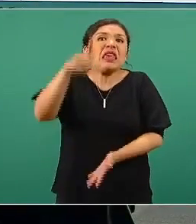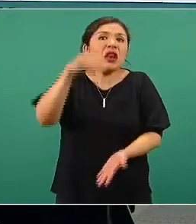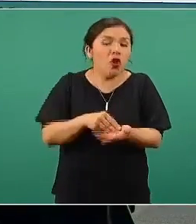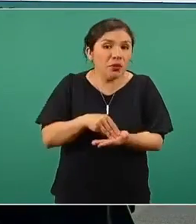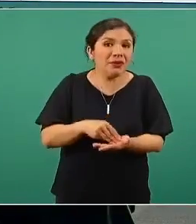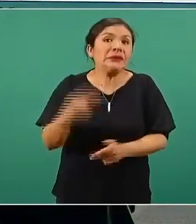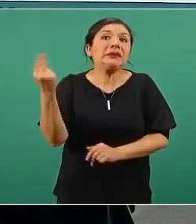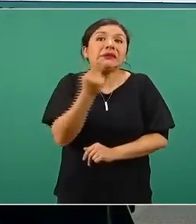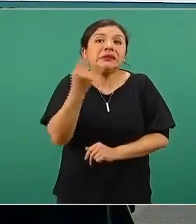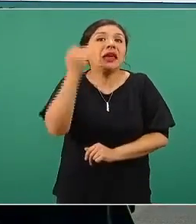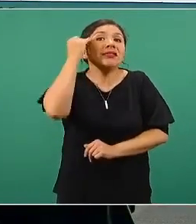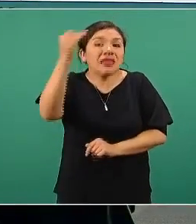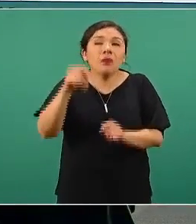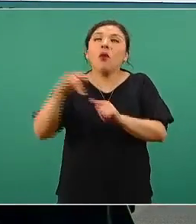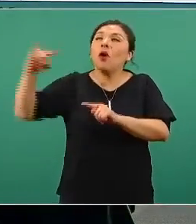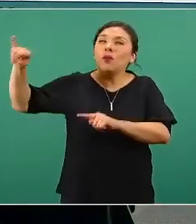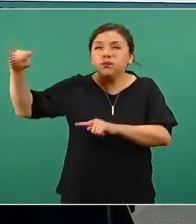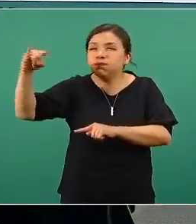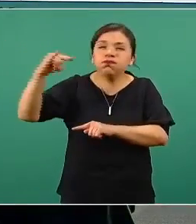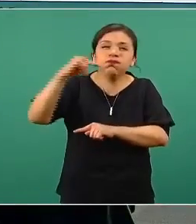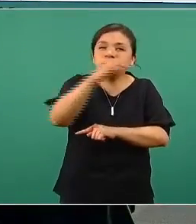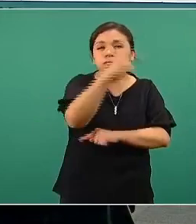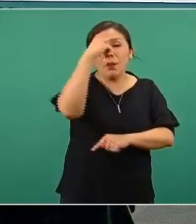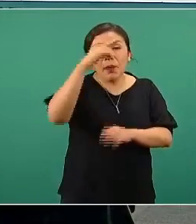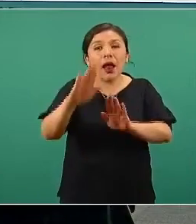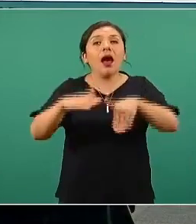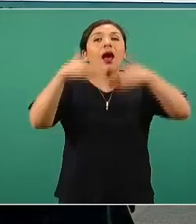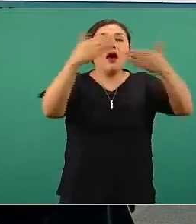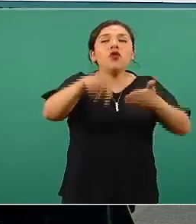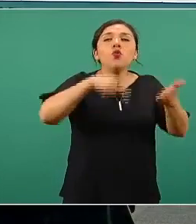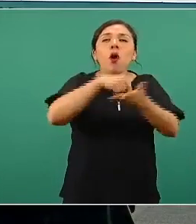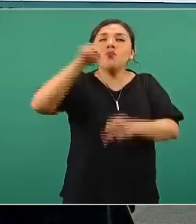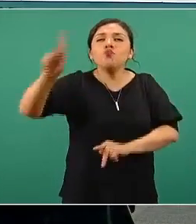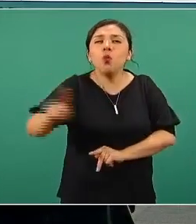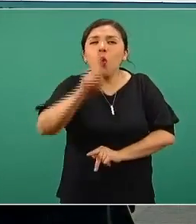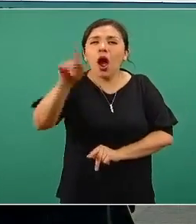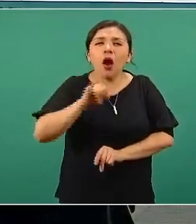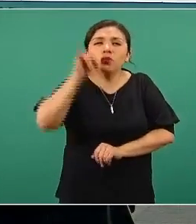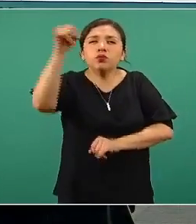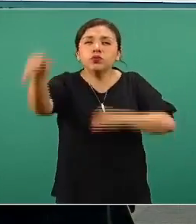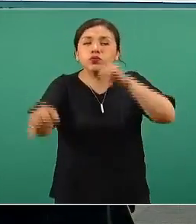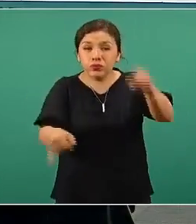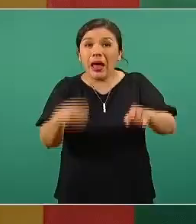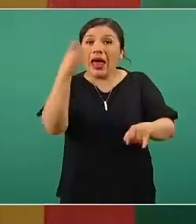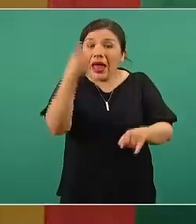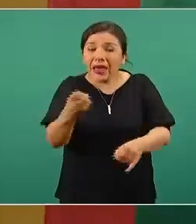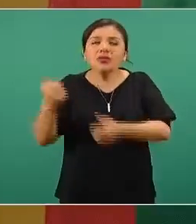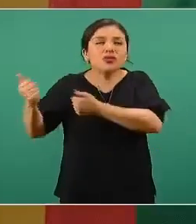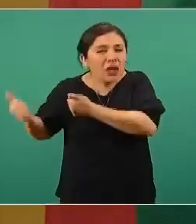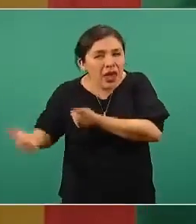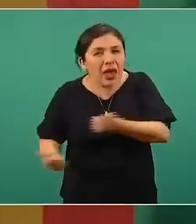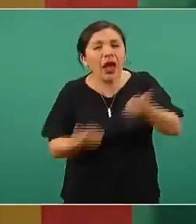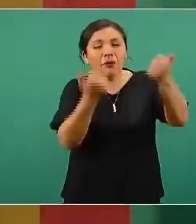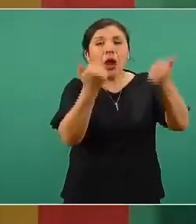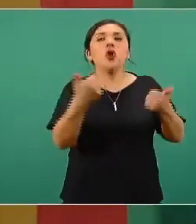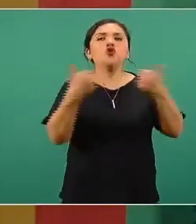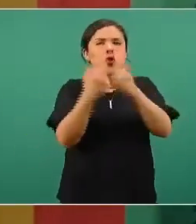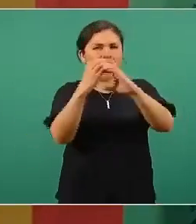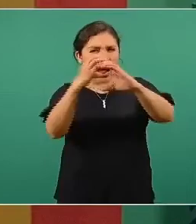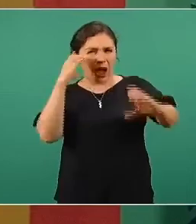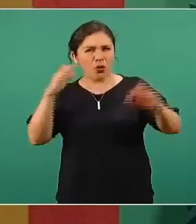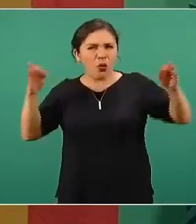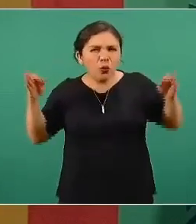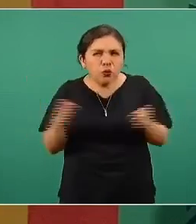y por lo tanto tiempo de desplazamiento, sobre todo en las comunidades rurales. Y ahí ya se transporta, primero en camiones